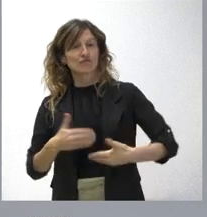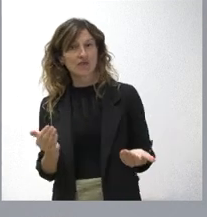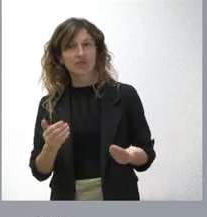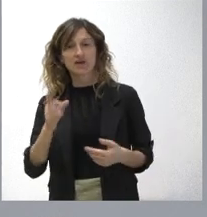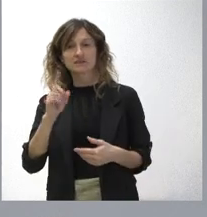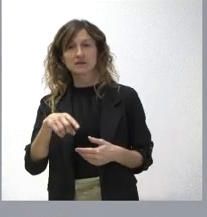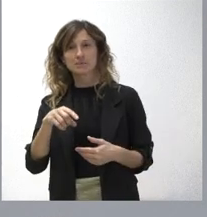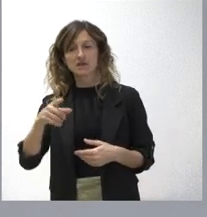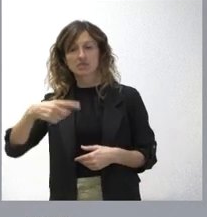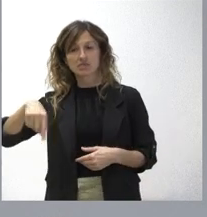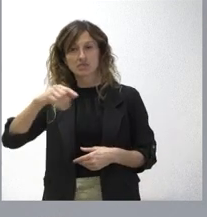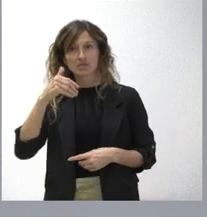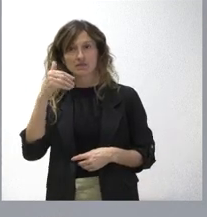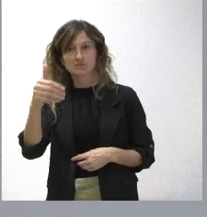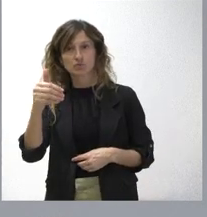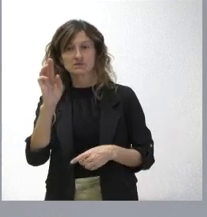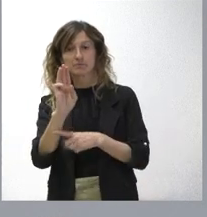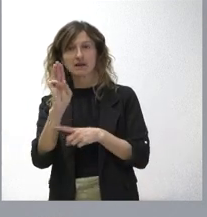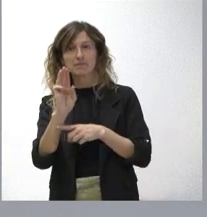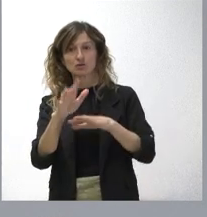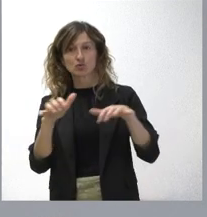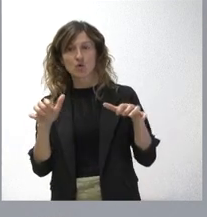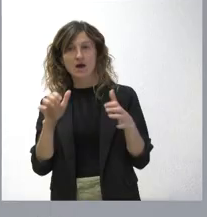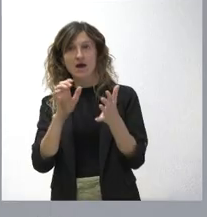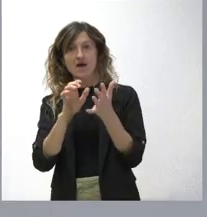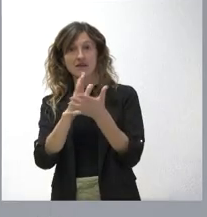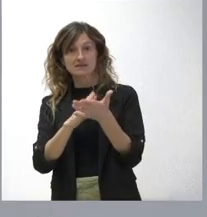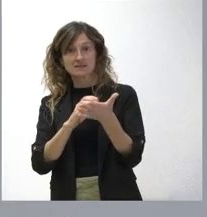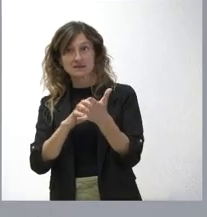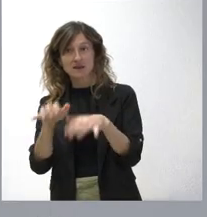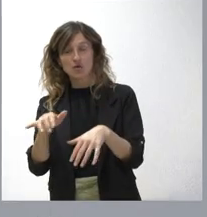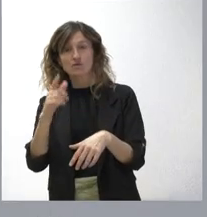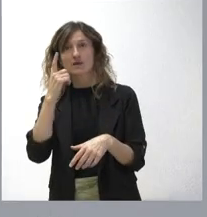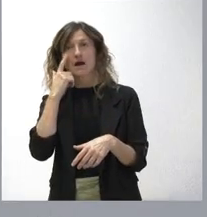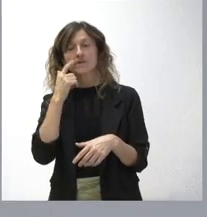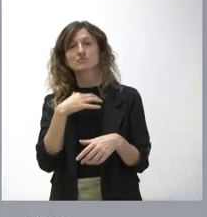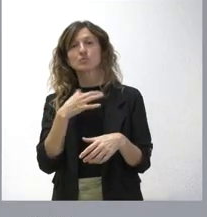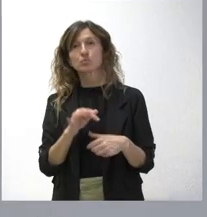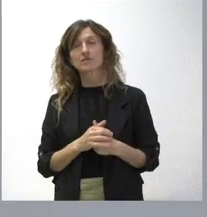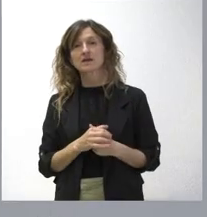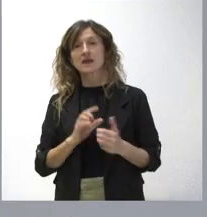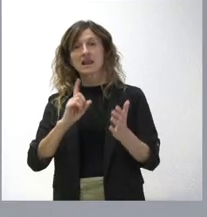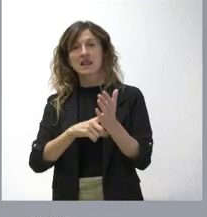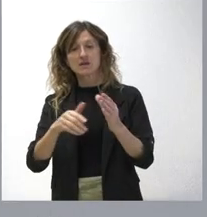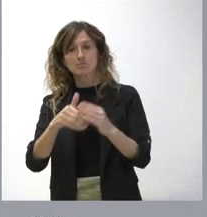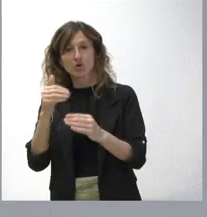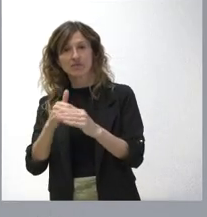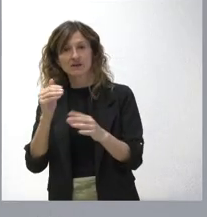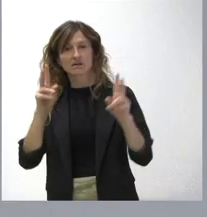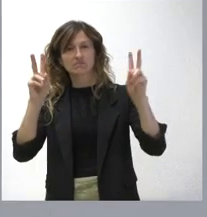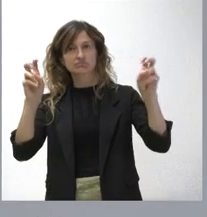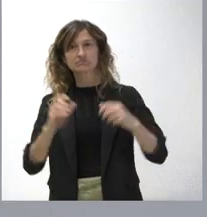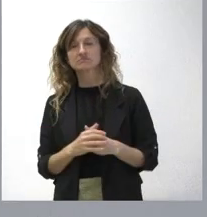posterior, lógicamente, del Parlamento Autonómico para sacar adelante lo que va a constituir una ley moderna y vanguardista